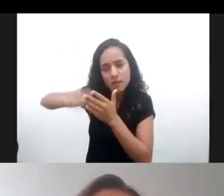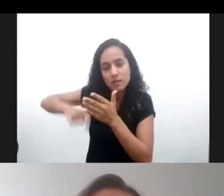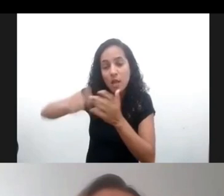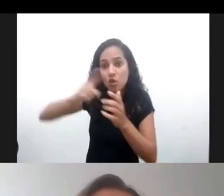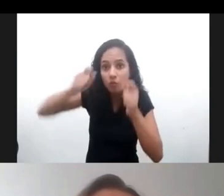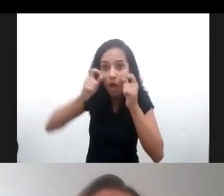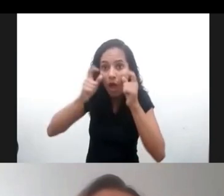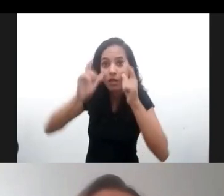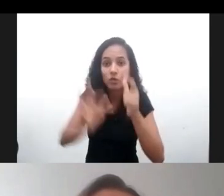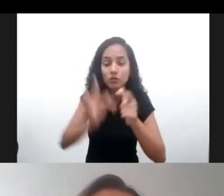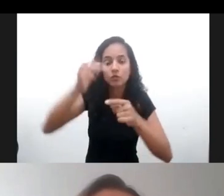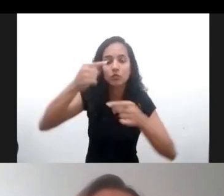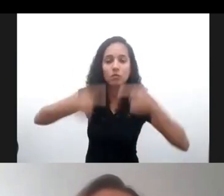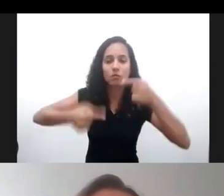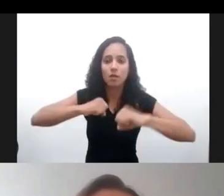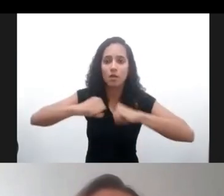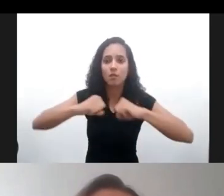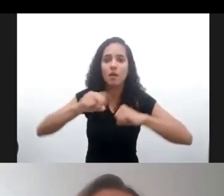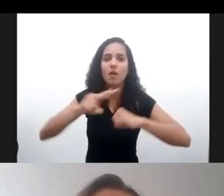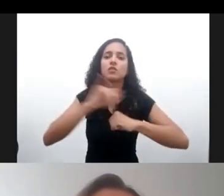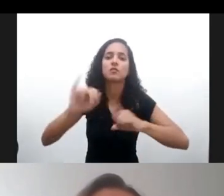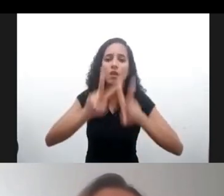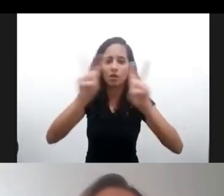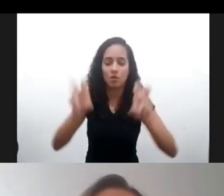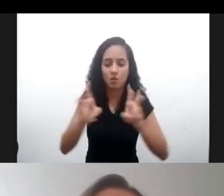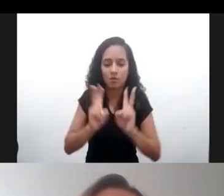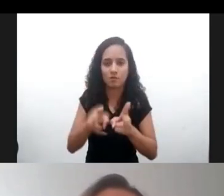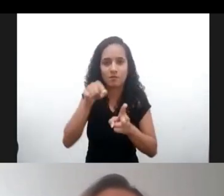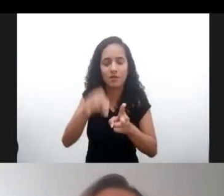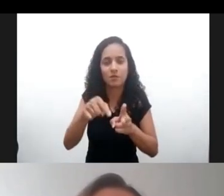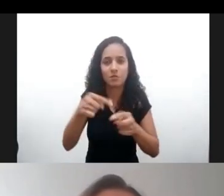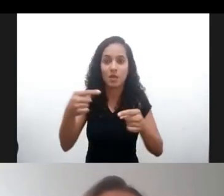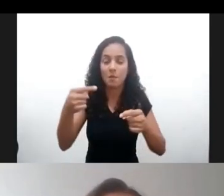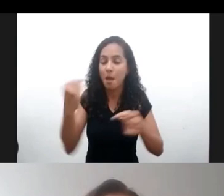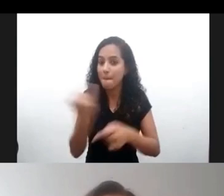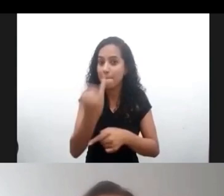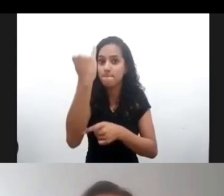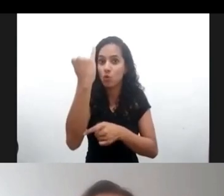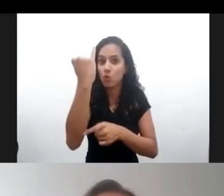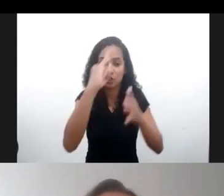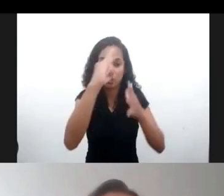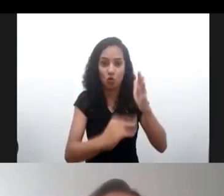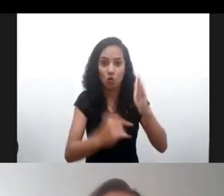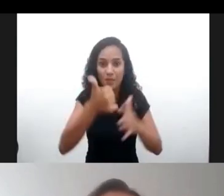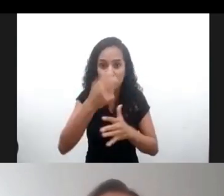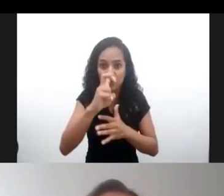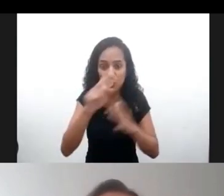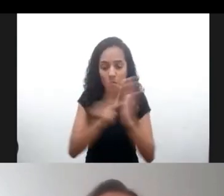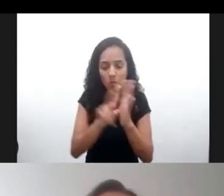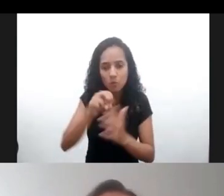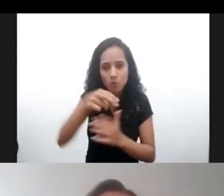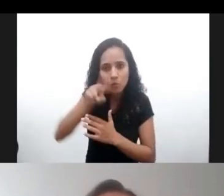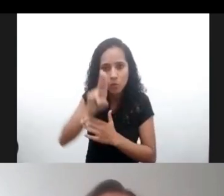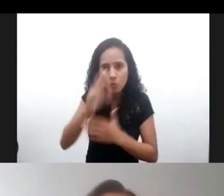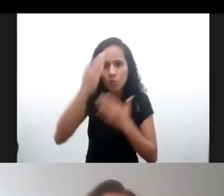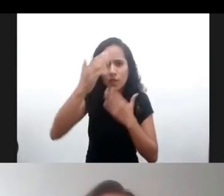estar atentos a los próximos debates en nuestro boletín. Y una